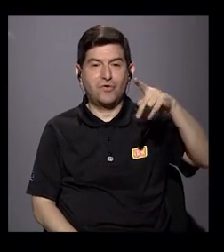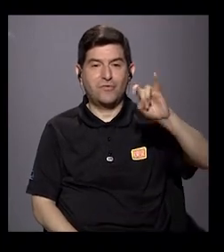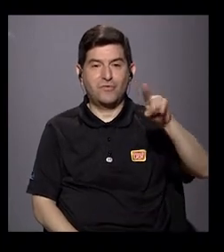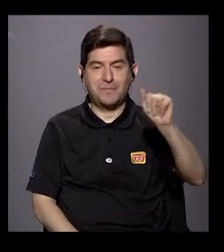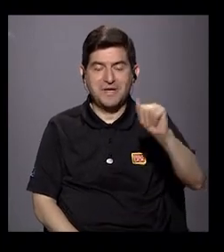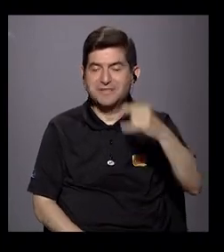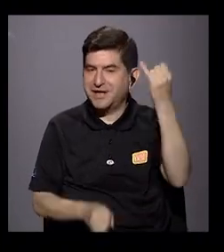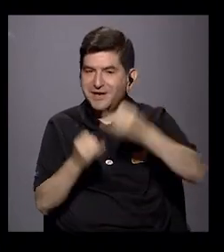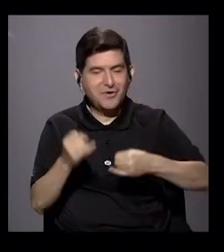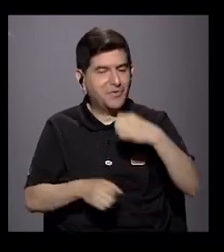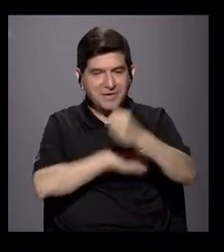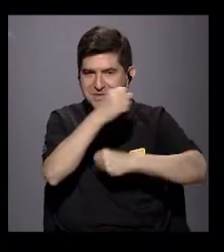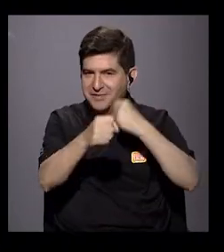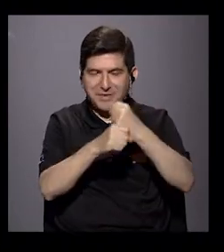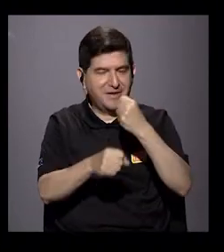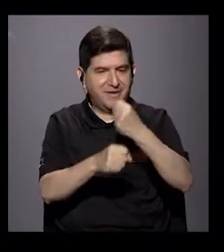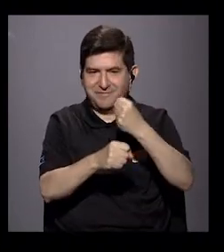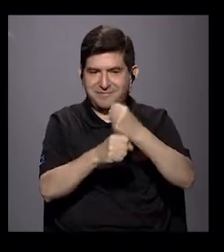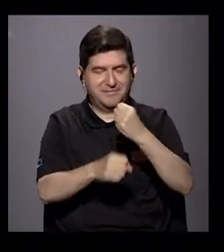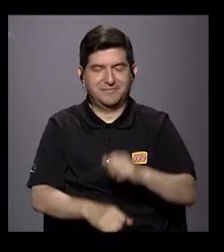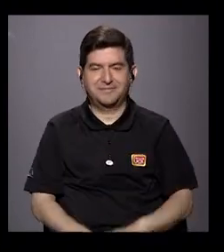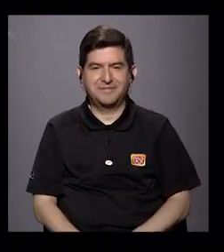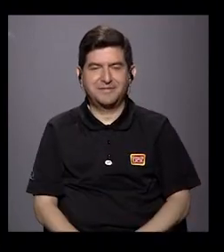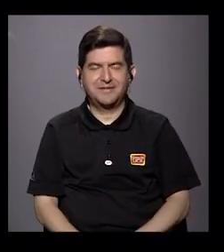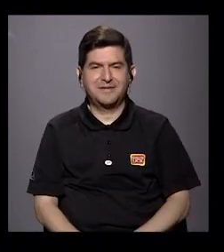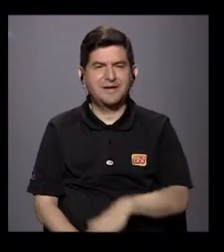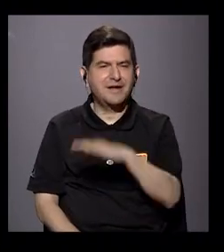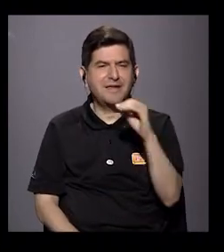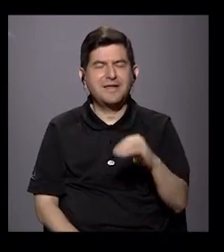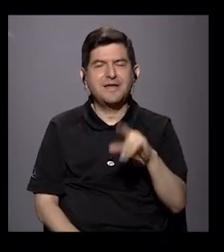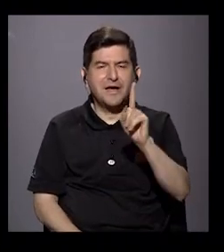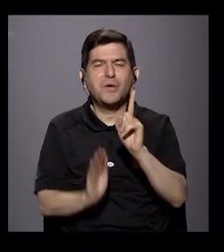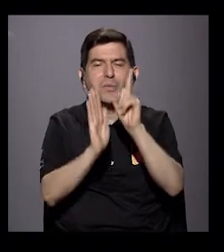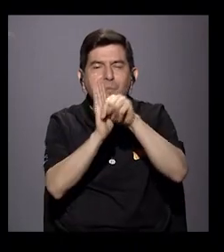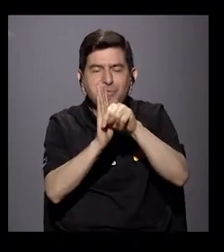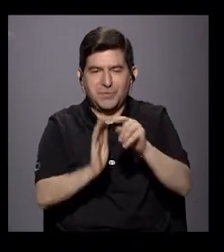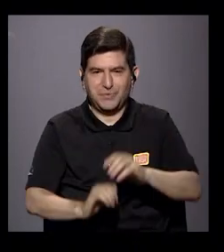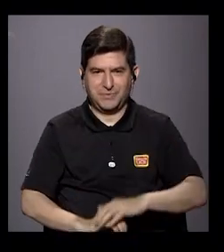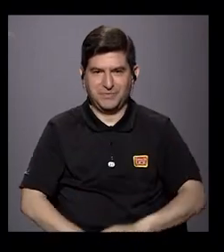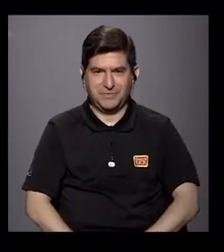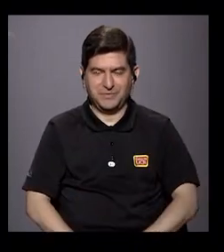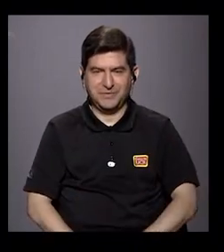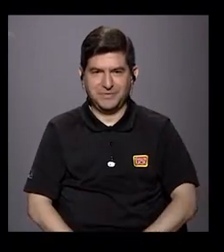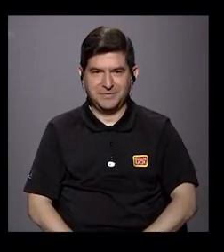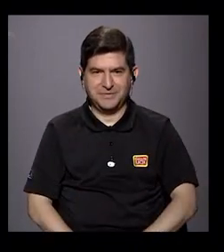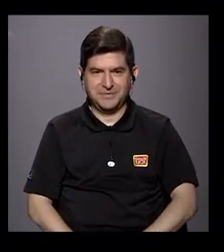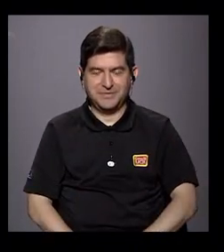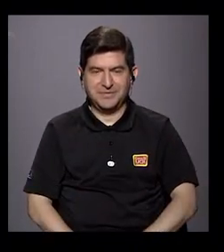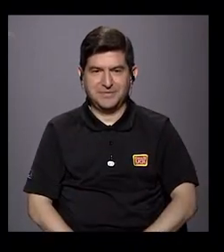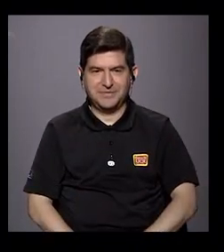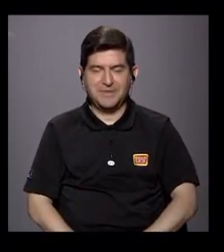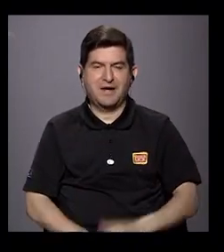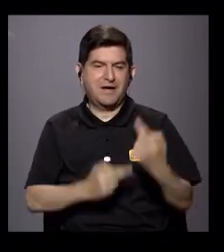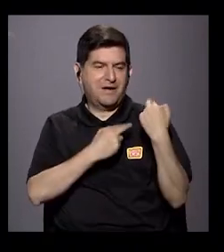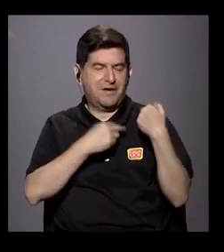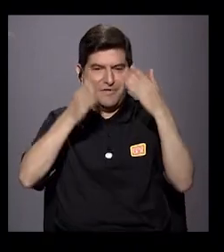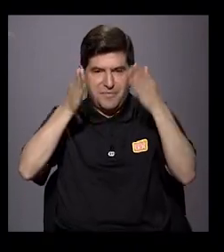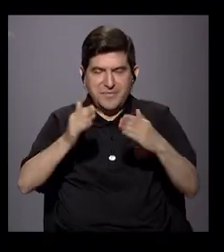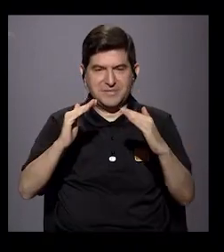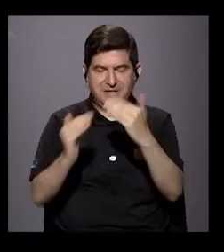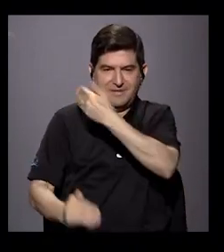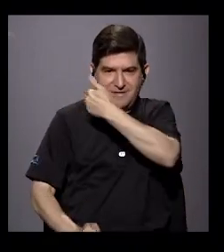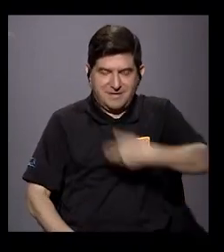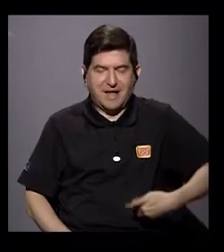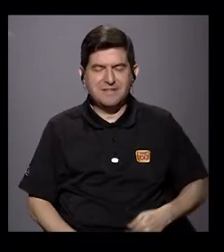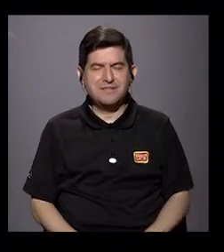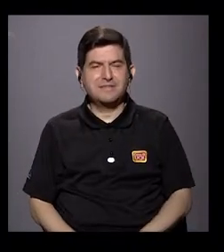Don Luis, ¿cómo lograr, me queda un minutito, cómo lograr que el comisionado pueda emitir criterios